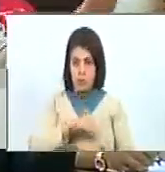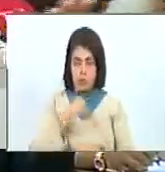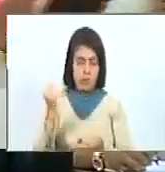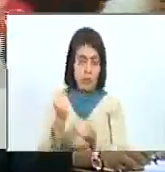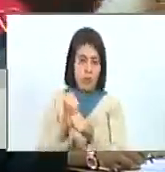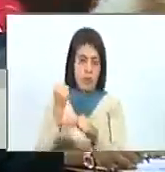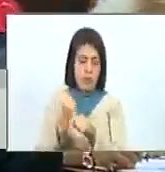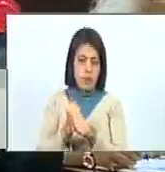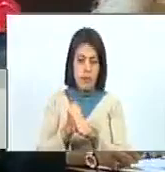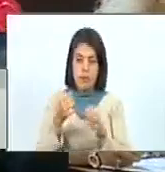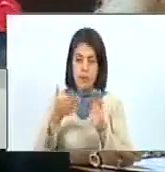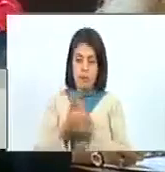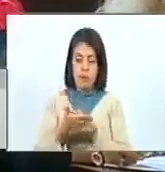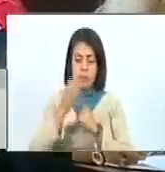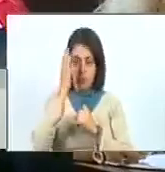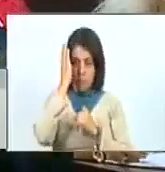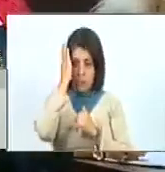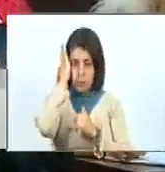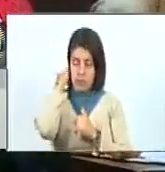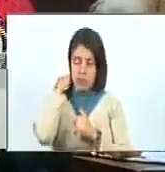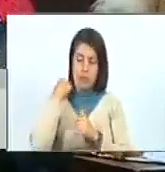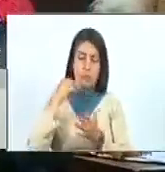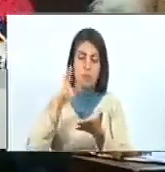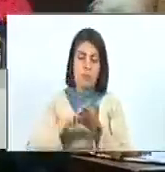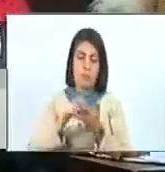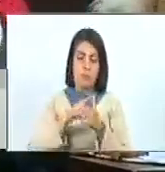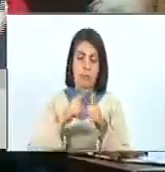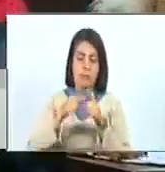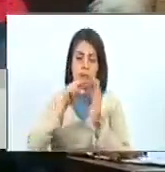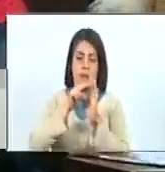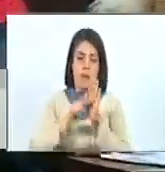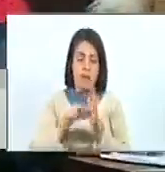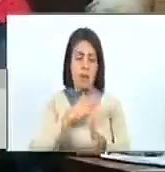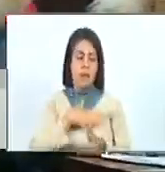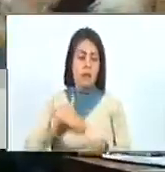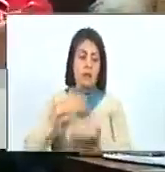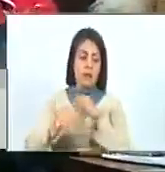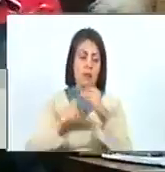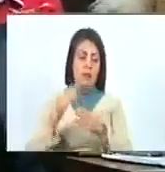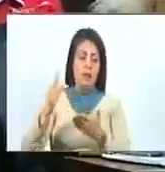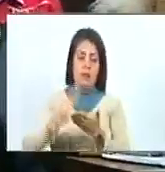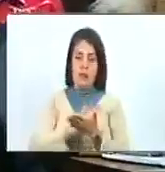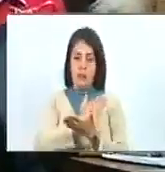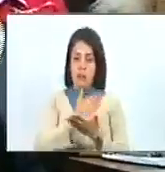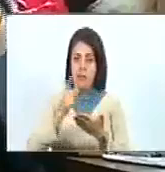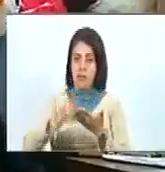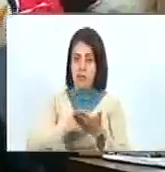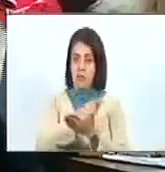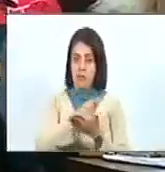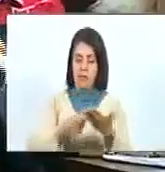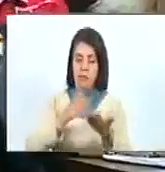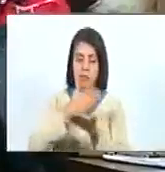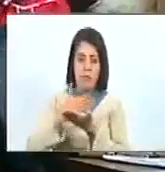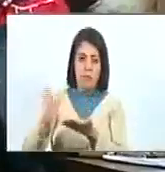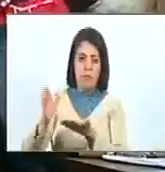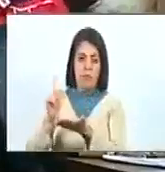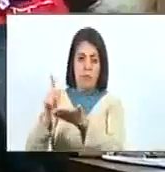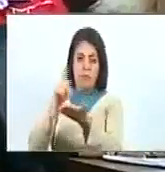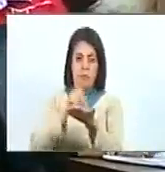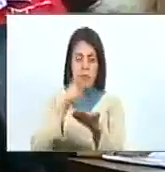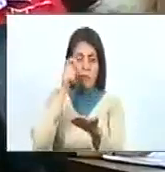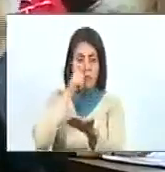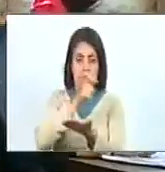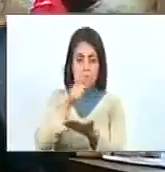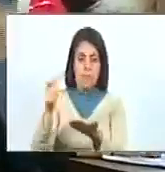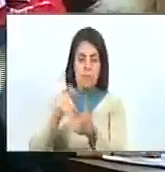trabajando sobre la aprobación de las leyes del Poder Popular y pretenden derogar no solamente la participación del